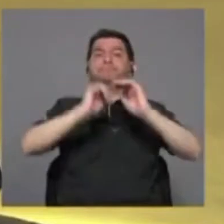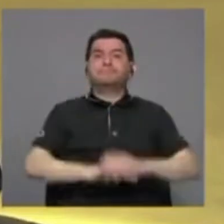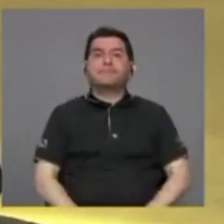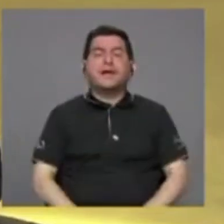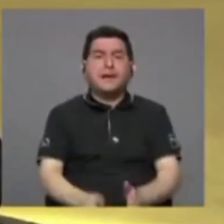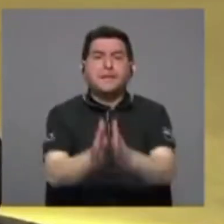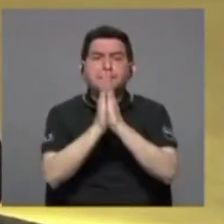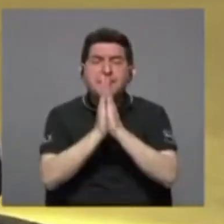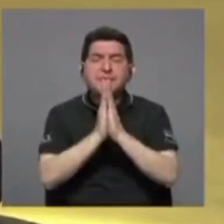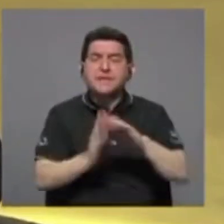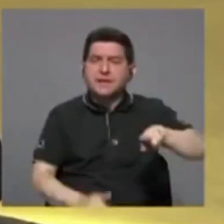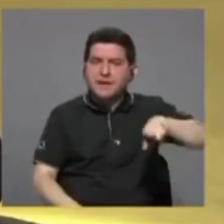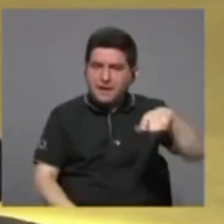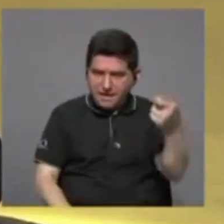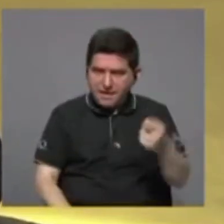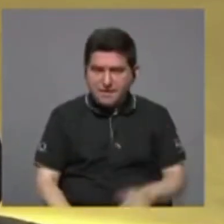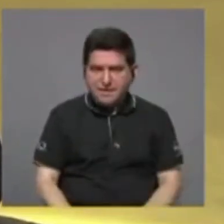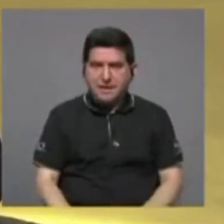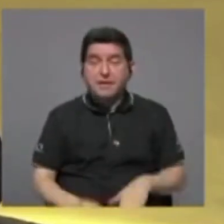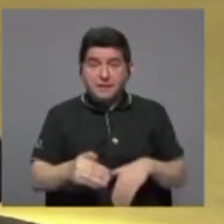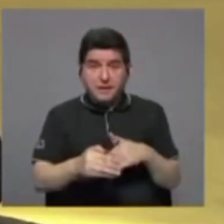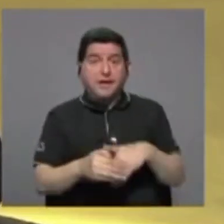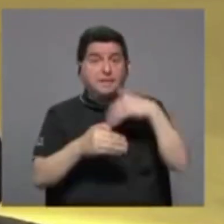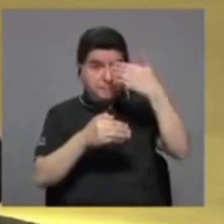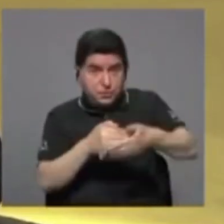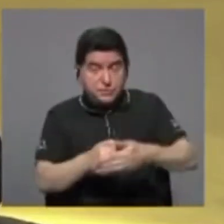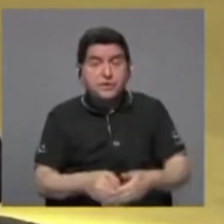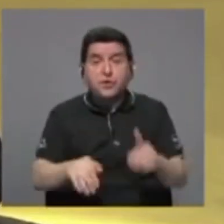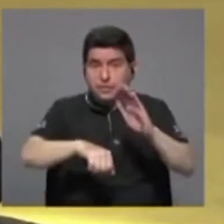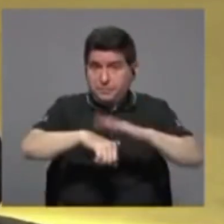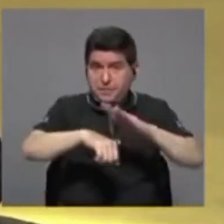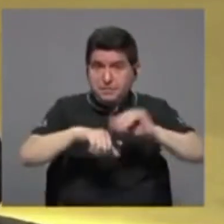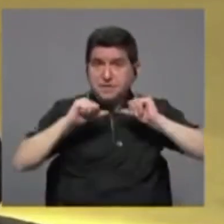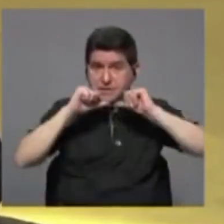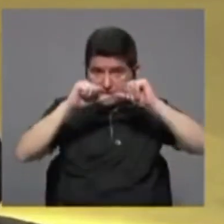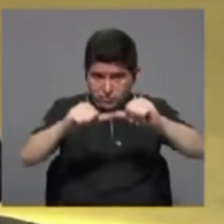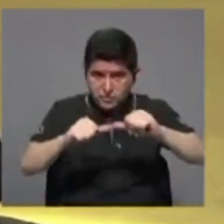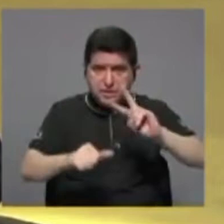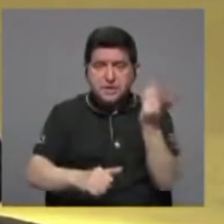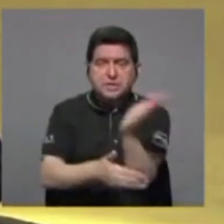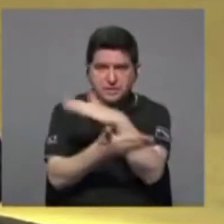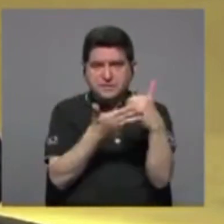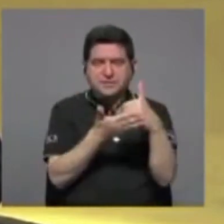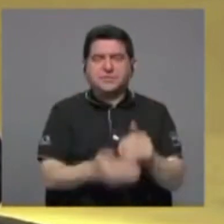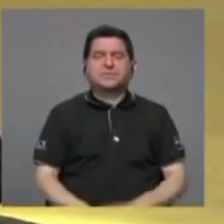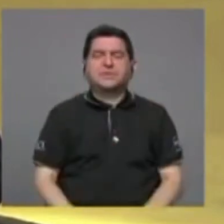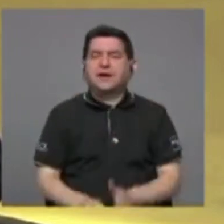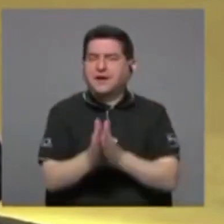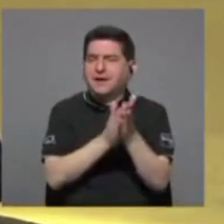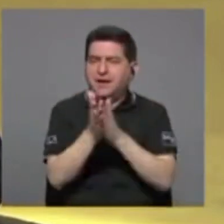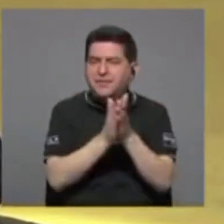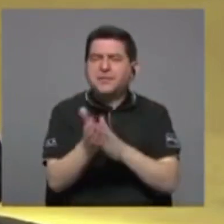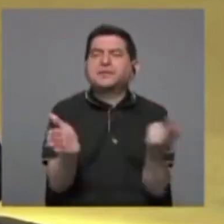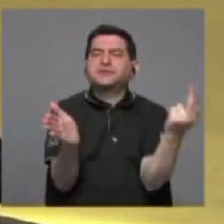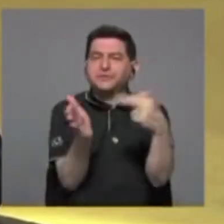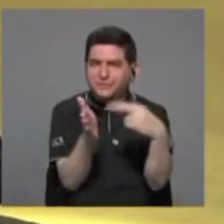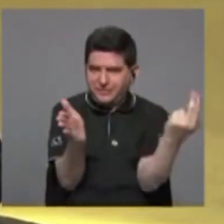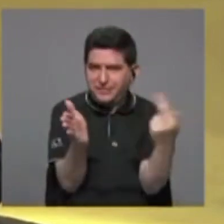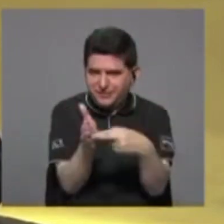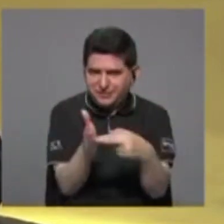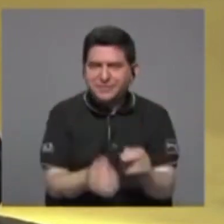a pedirle al canal que nos invite a regresar para el segundo segmento. Aprovecho para repetir